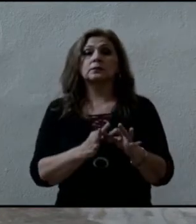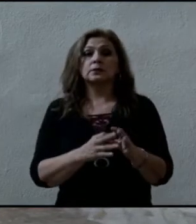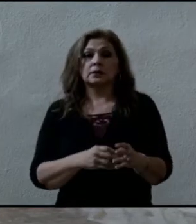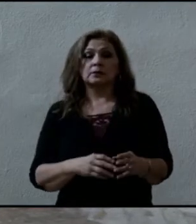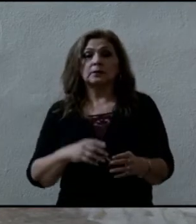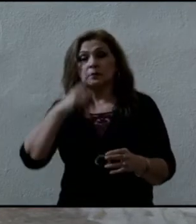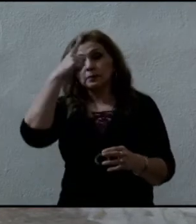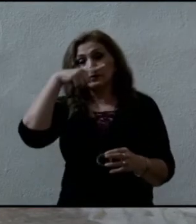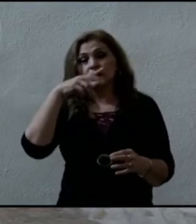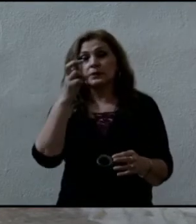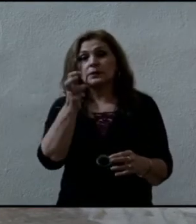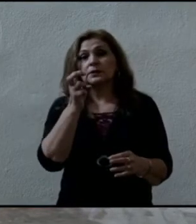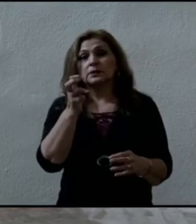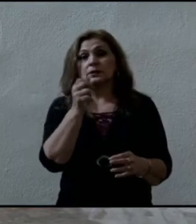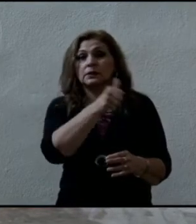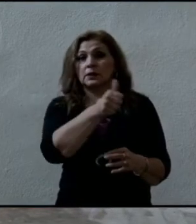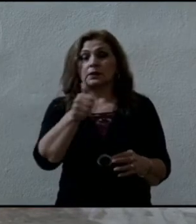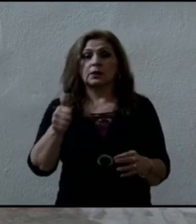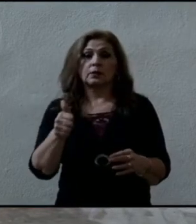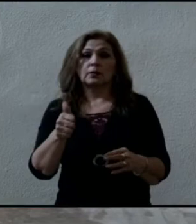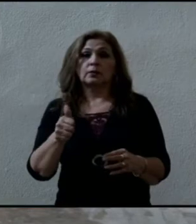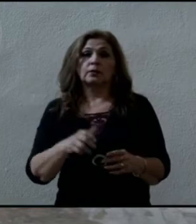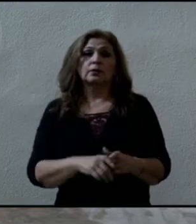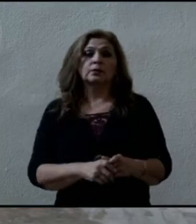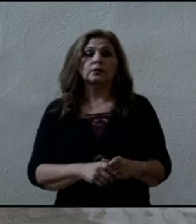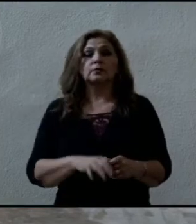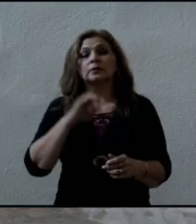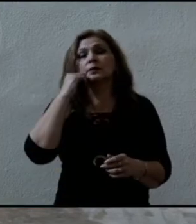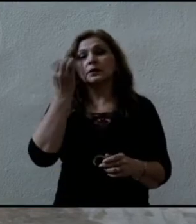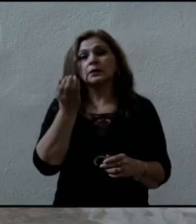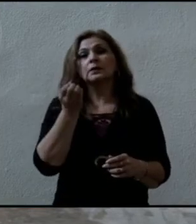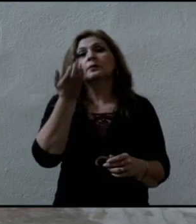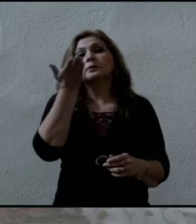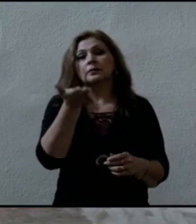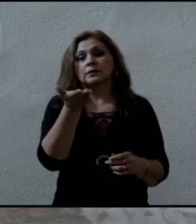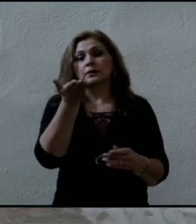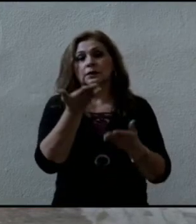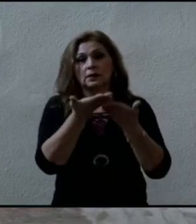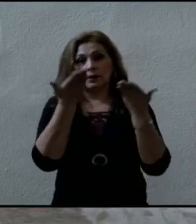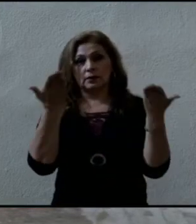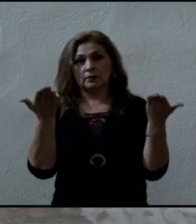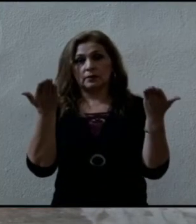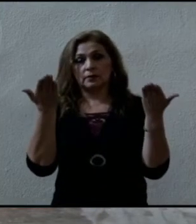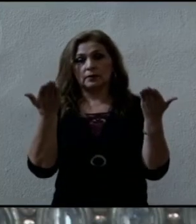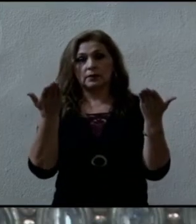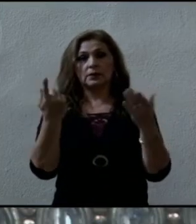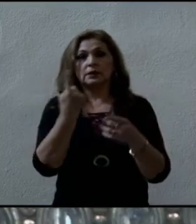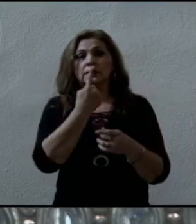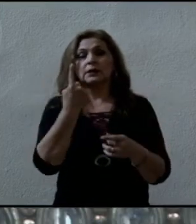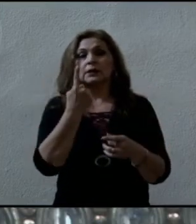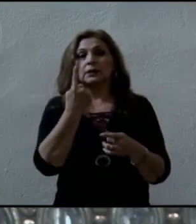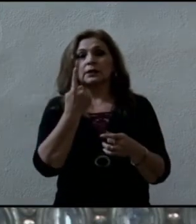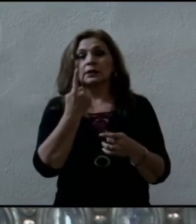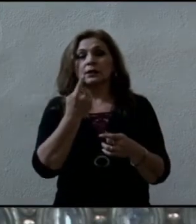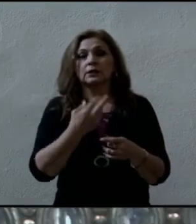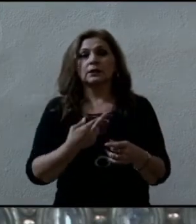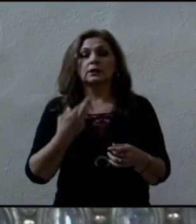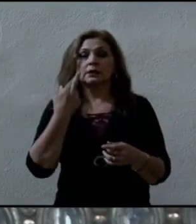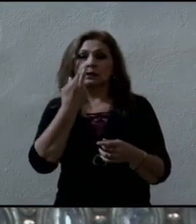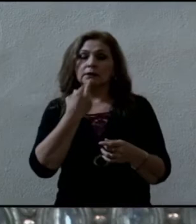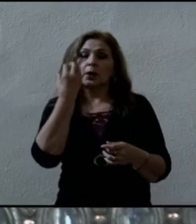hermanos, hoy especialmente les quiero pedir que recen por los